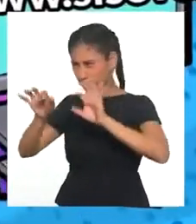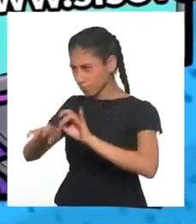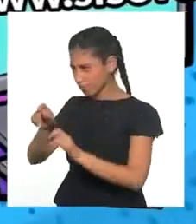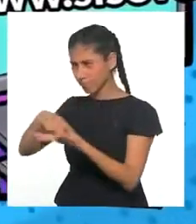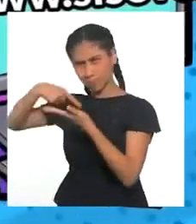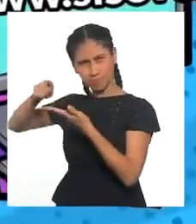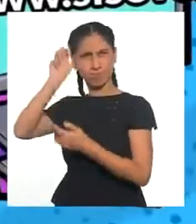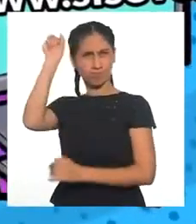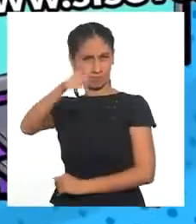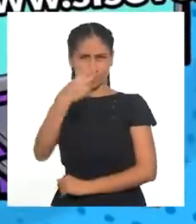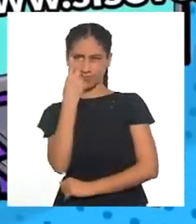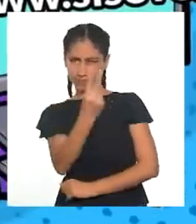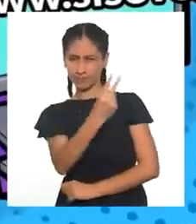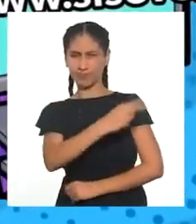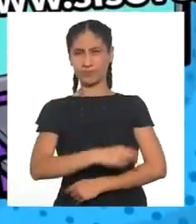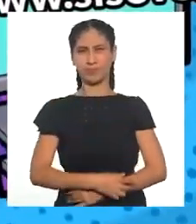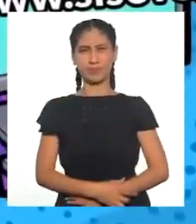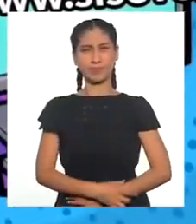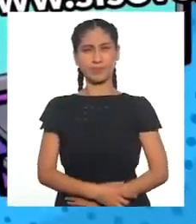Sí Se Ve.